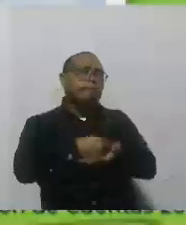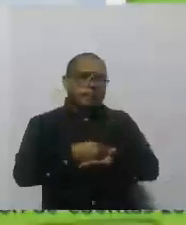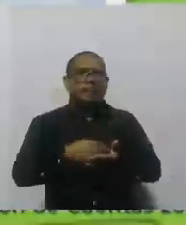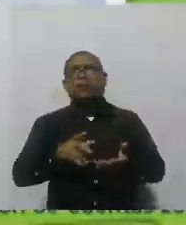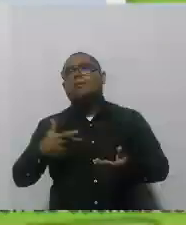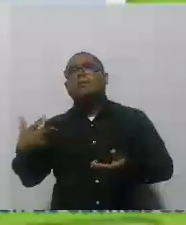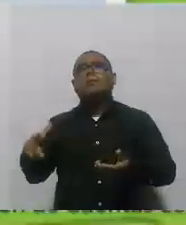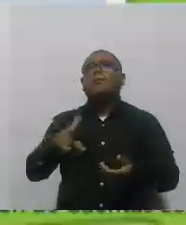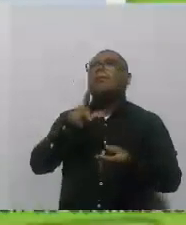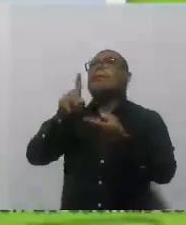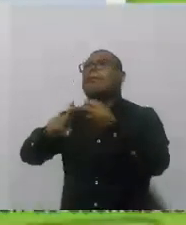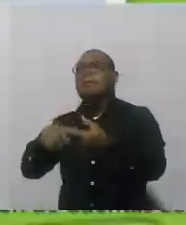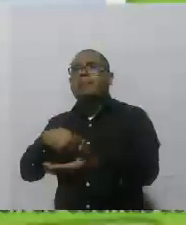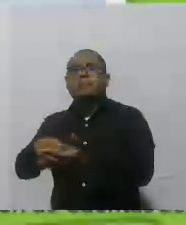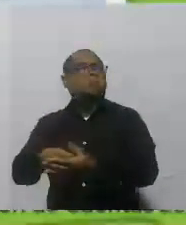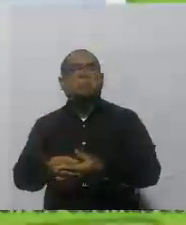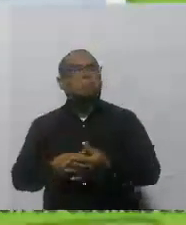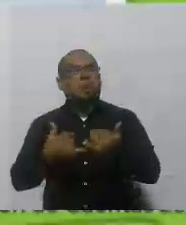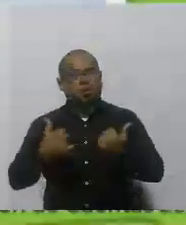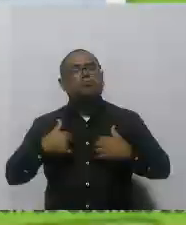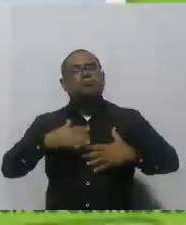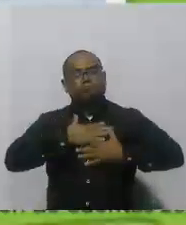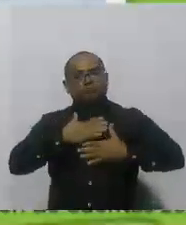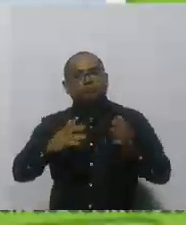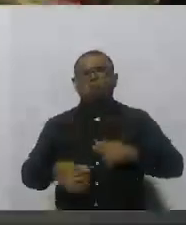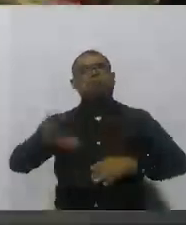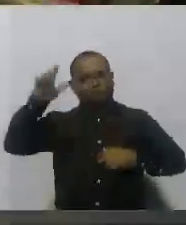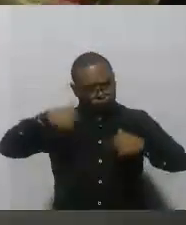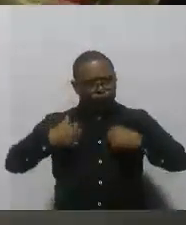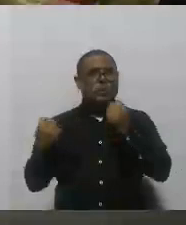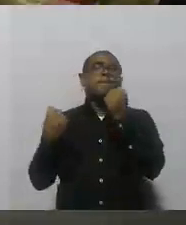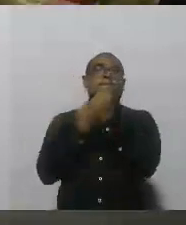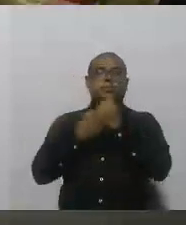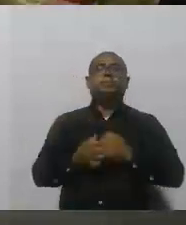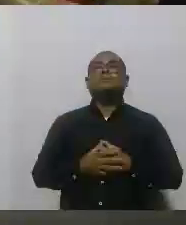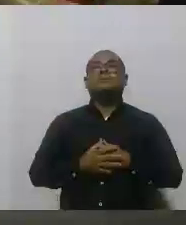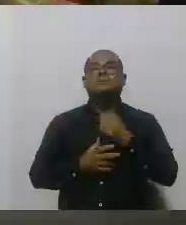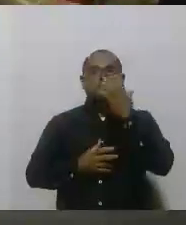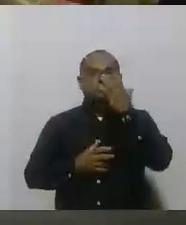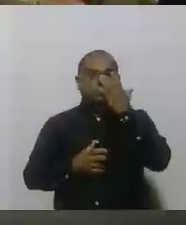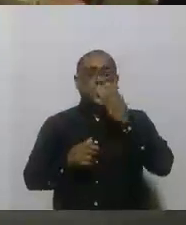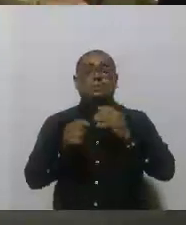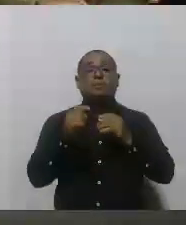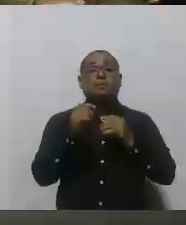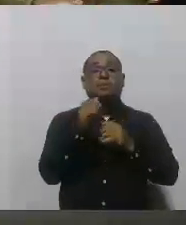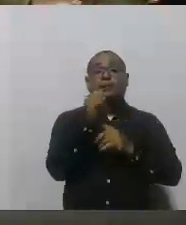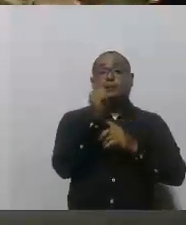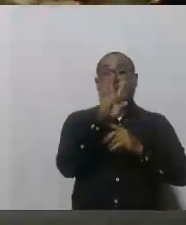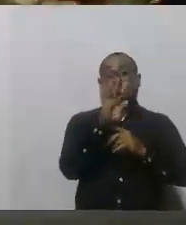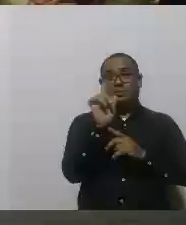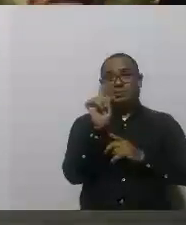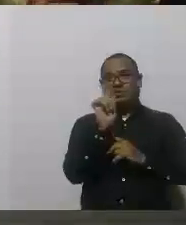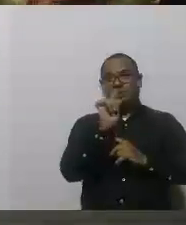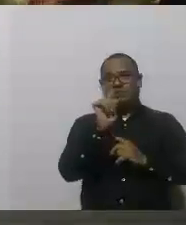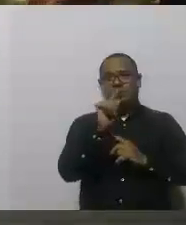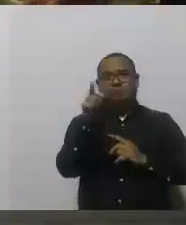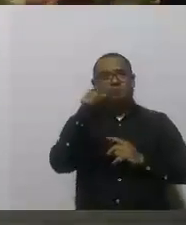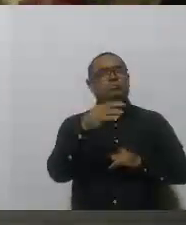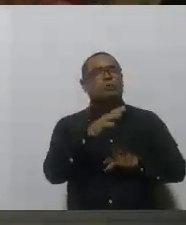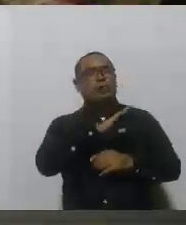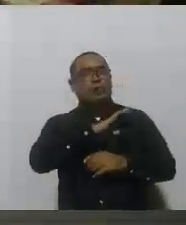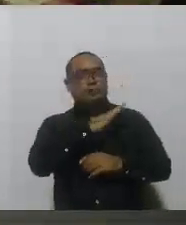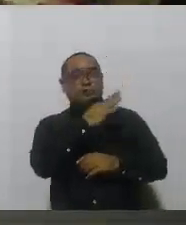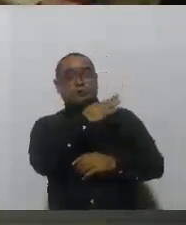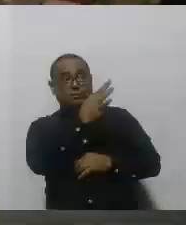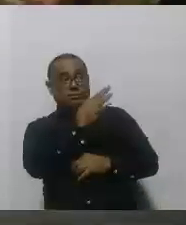sino que nosotros tratamos de estar más cerca de la ciudadanía. A partir del 14 de febrero, cuando me llamó a este Gobierno, alcalde, ese ha